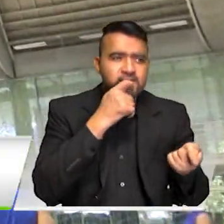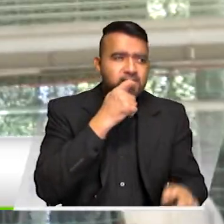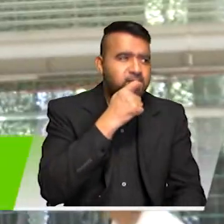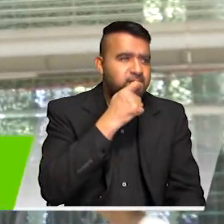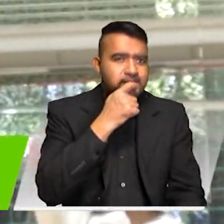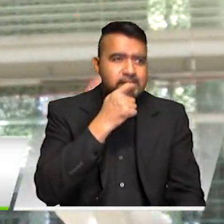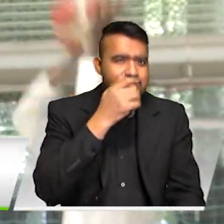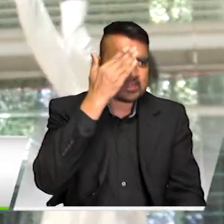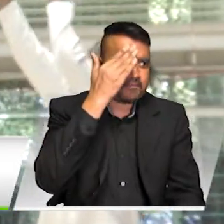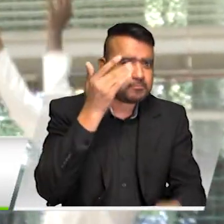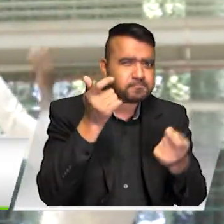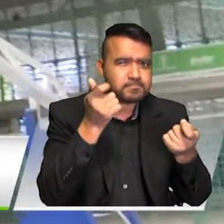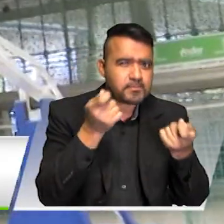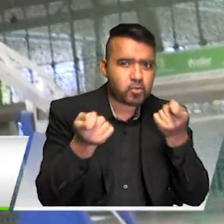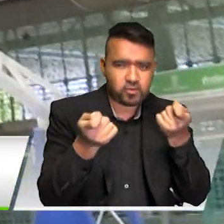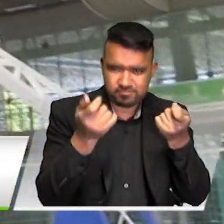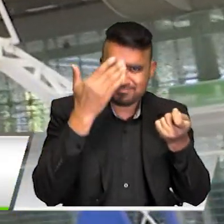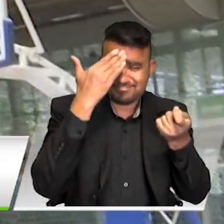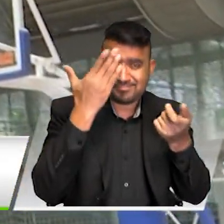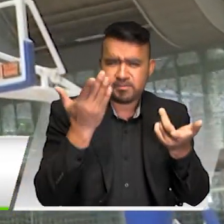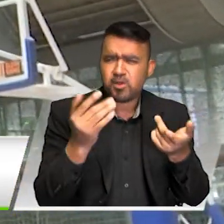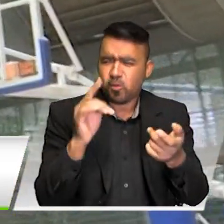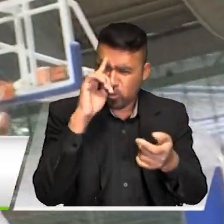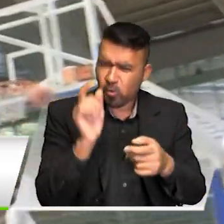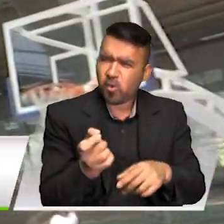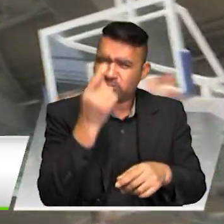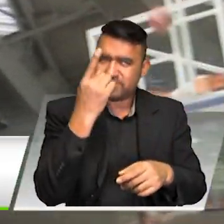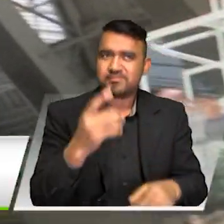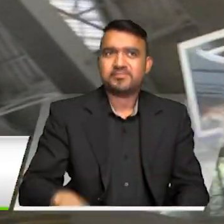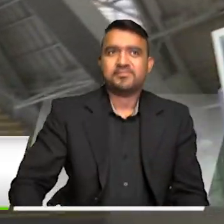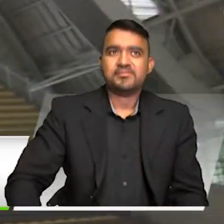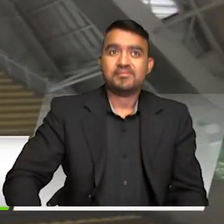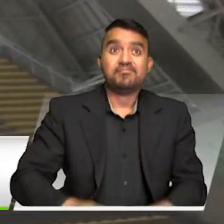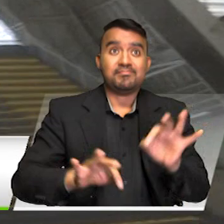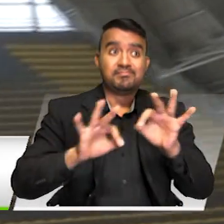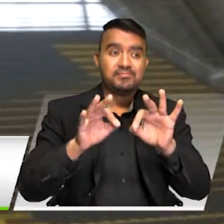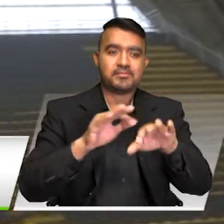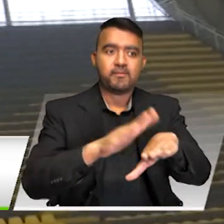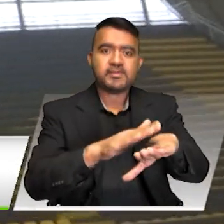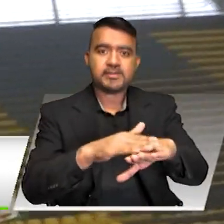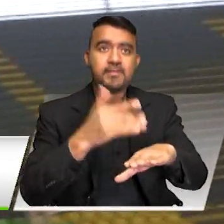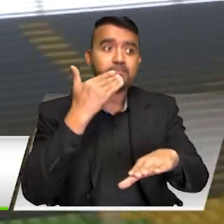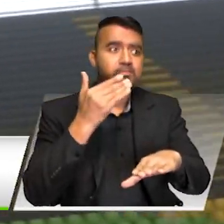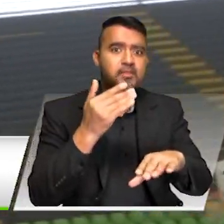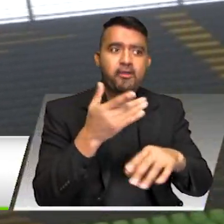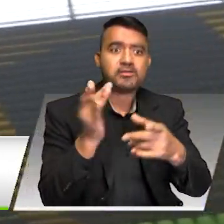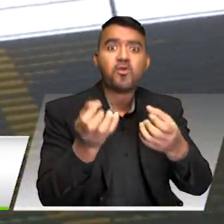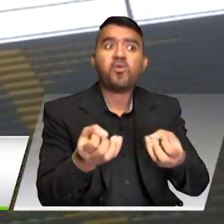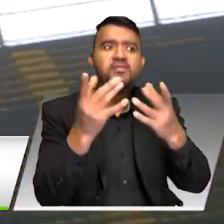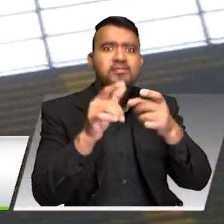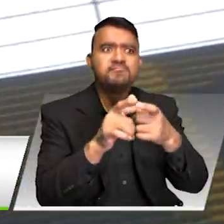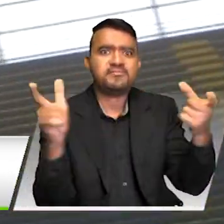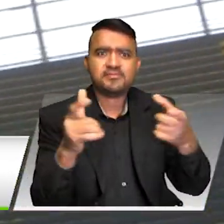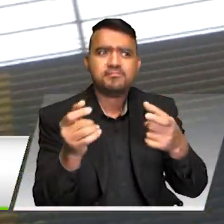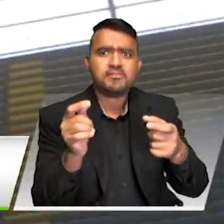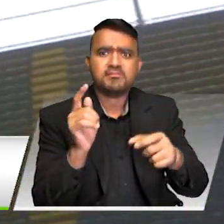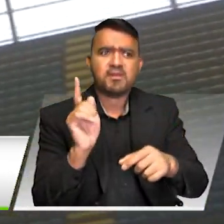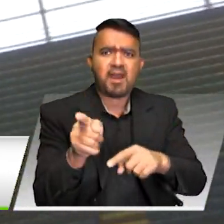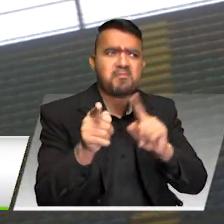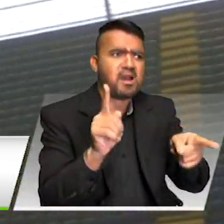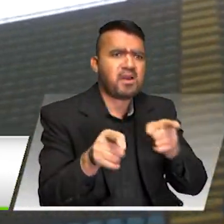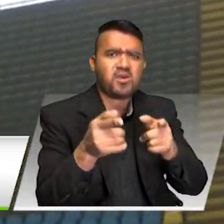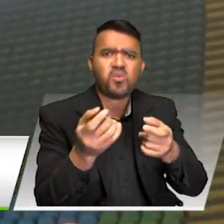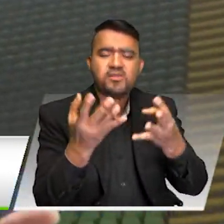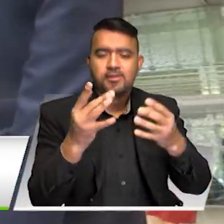Ahora la pregunta es, ¿cómo se controla el juego? Con llamadas de calidad, más que de cantidad. Tener muy buen